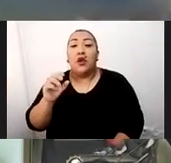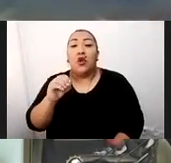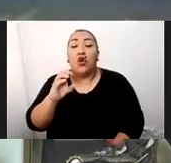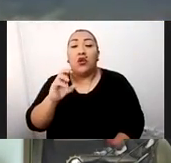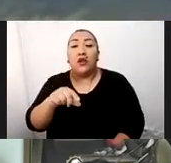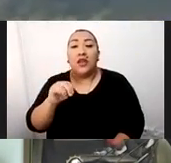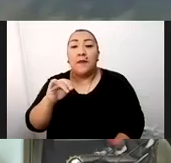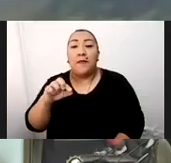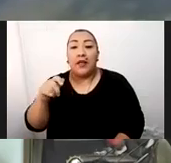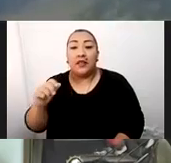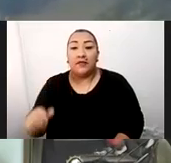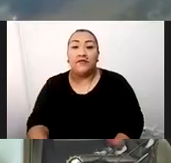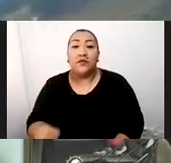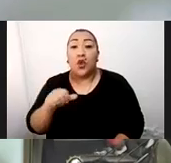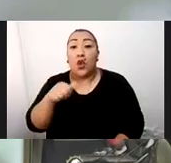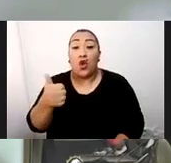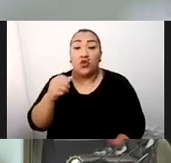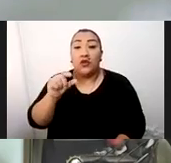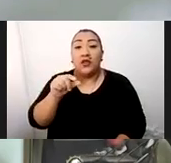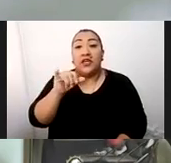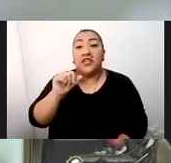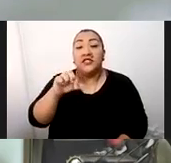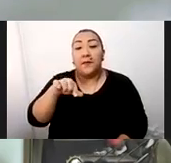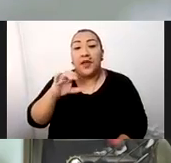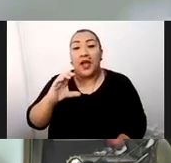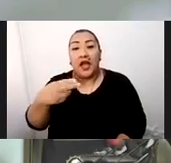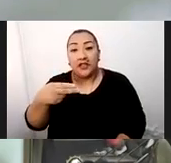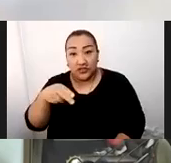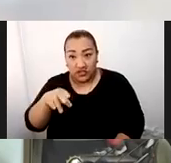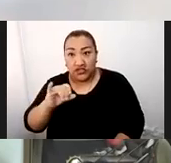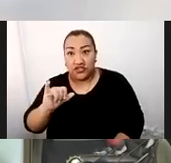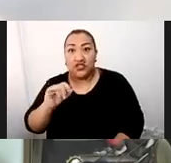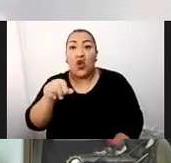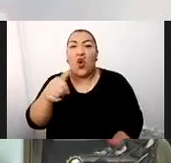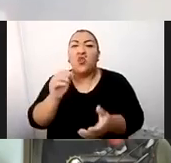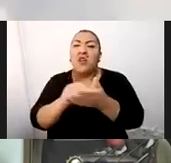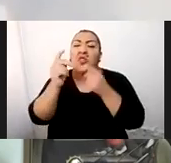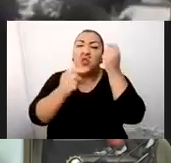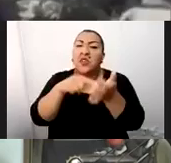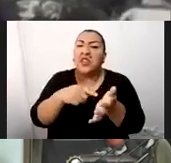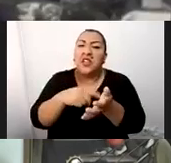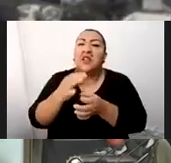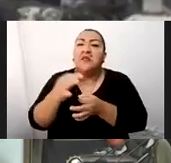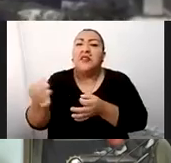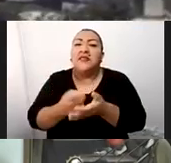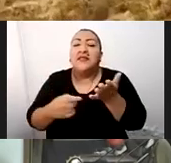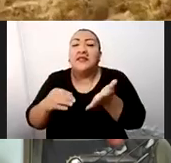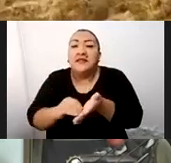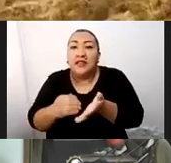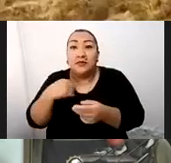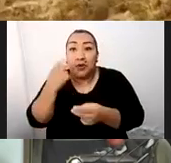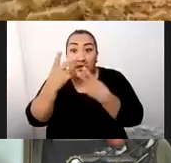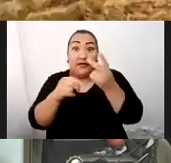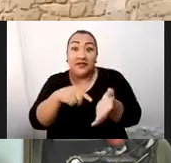Visita Quispicanchi, entre los atractivos turísticos que presenta esta provincia, podemos mencionar el